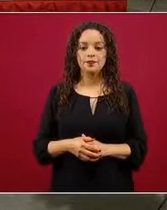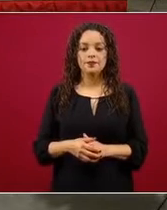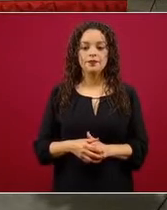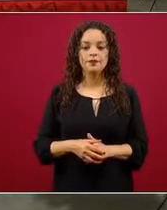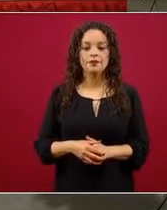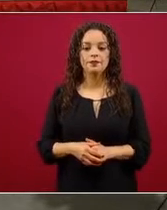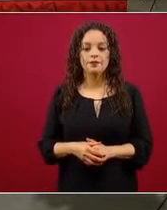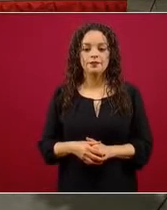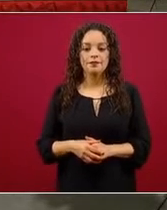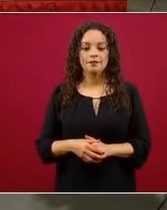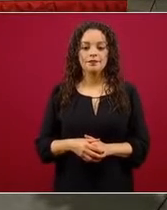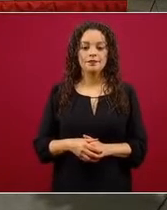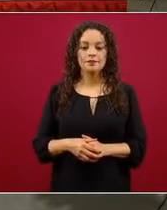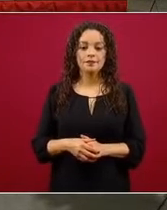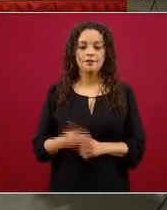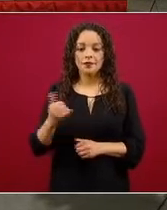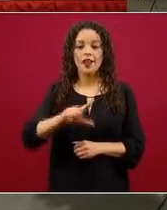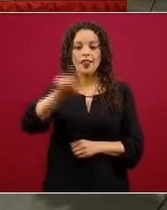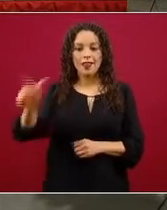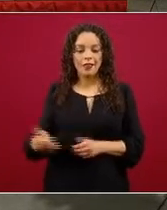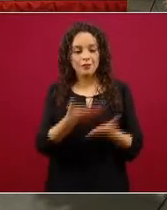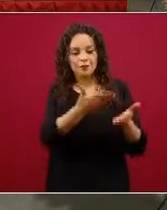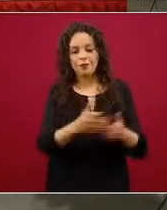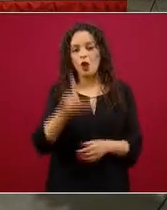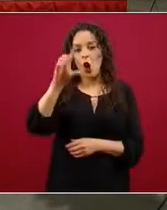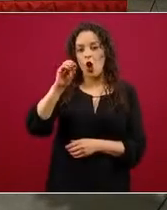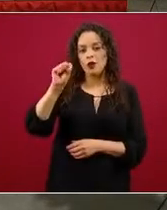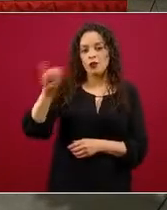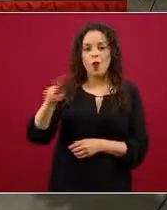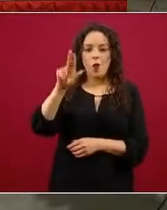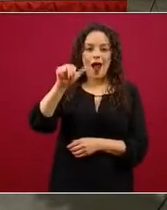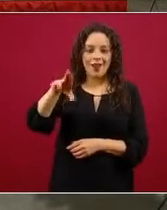Juanes y Carlos también.